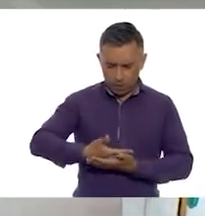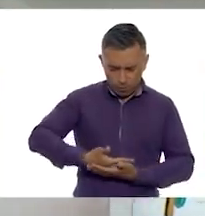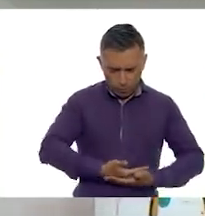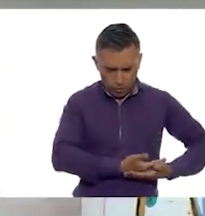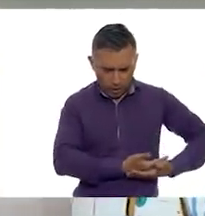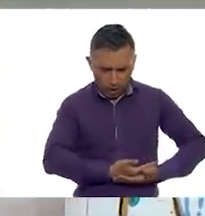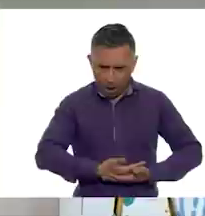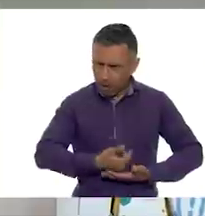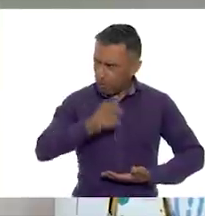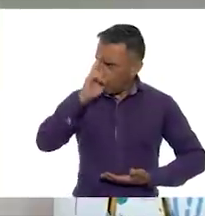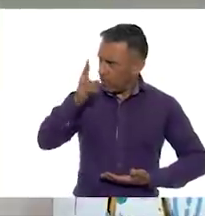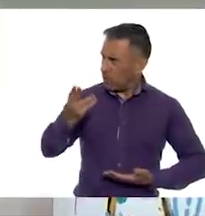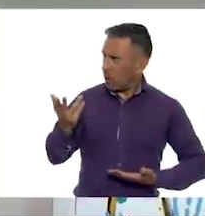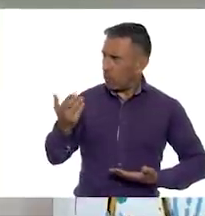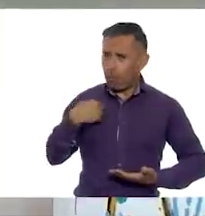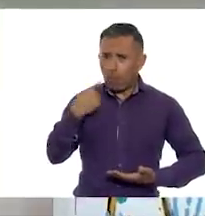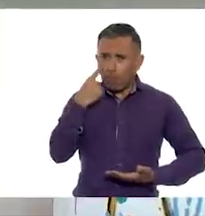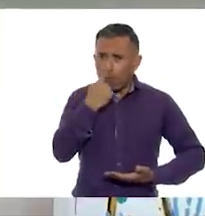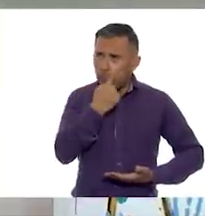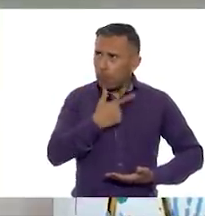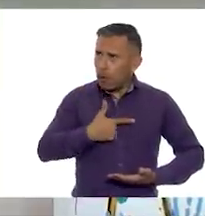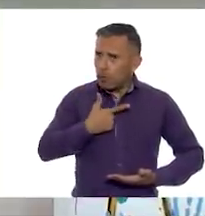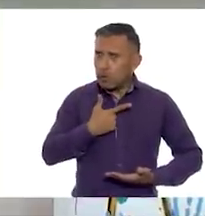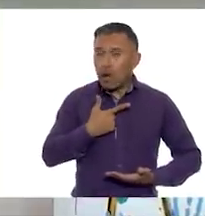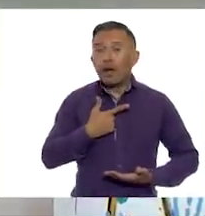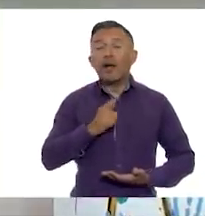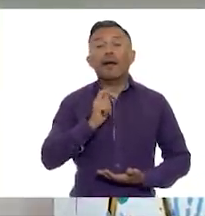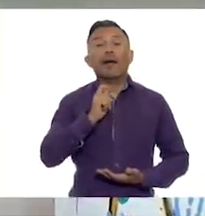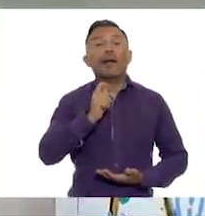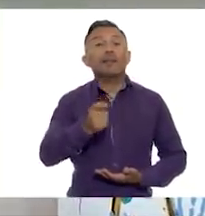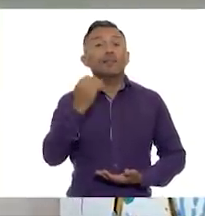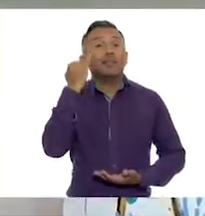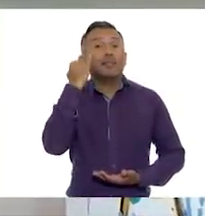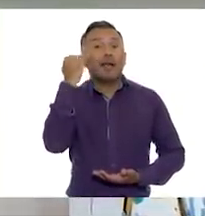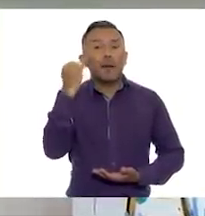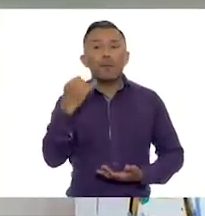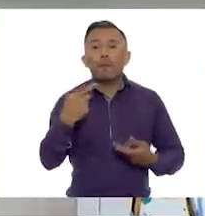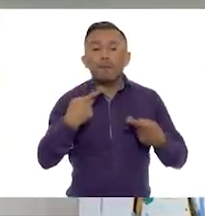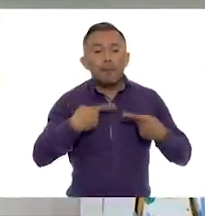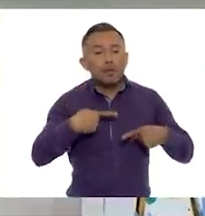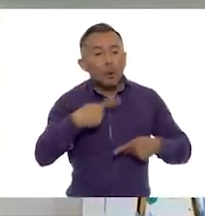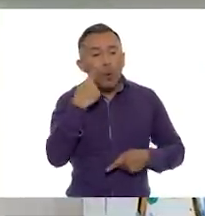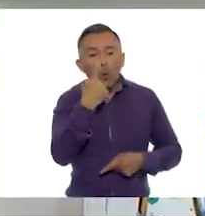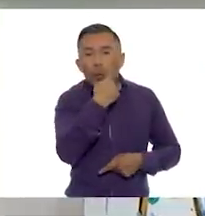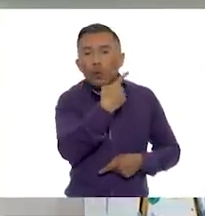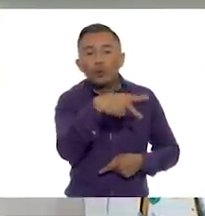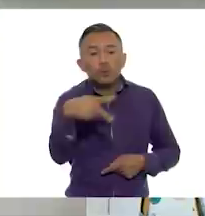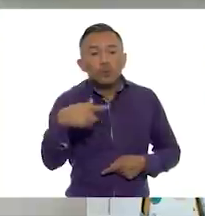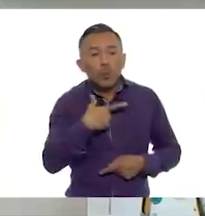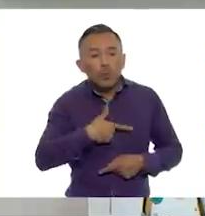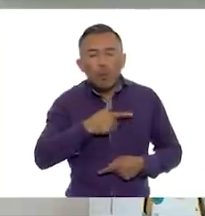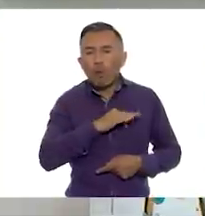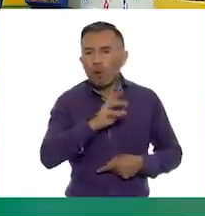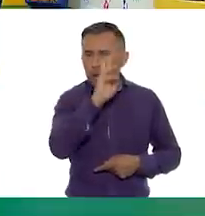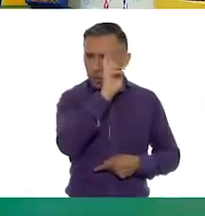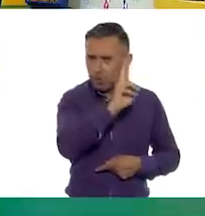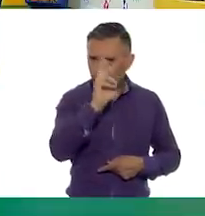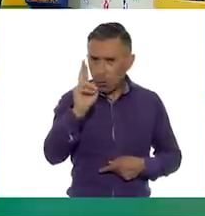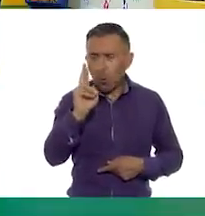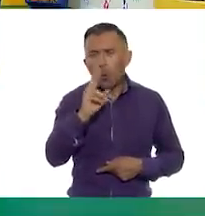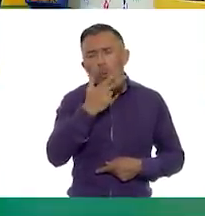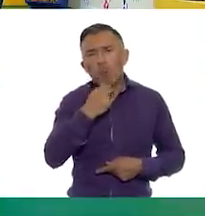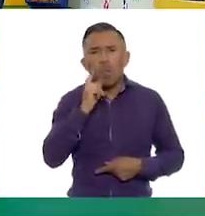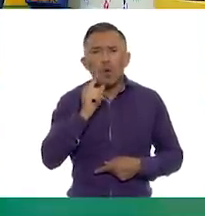propuesta sería respetar los gustos de todas las personas para que niñas y niños puedan jugar sin